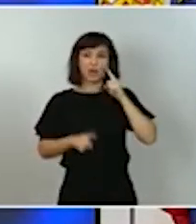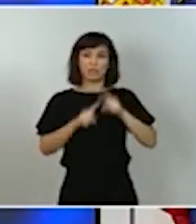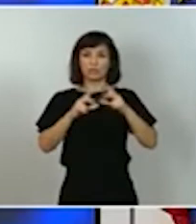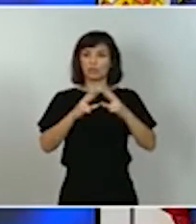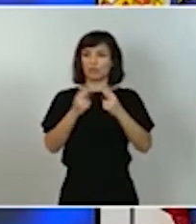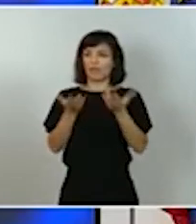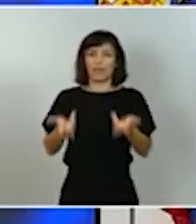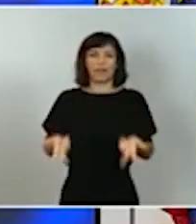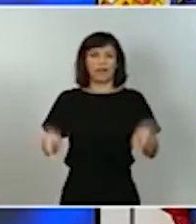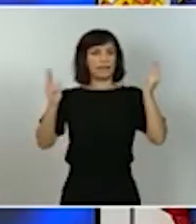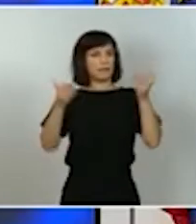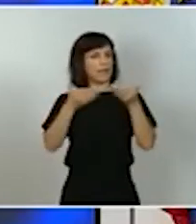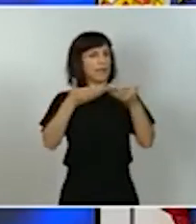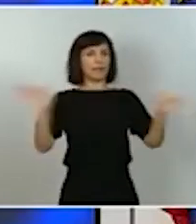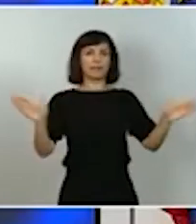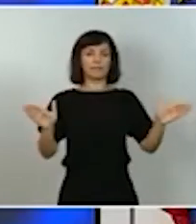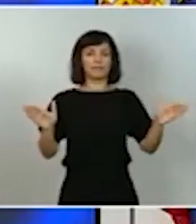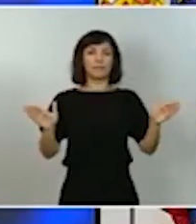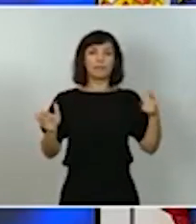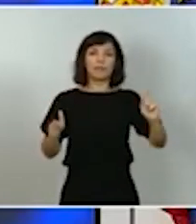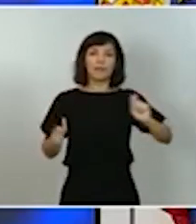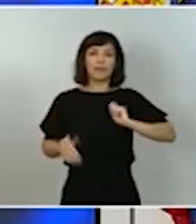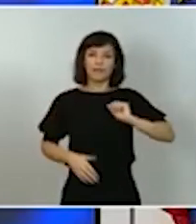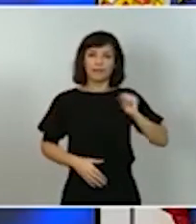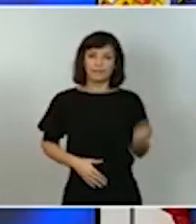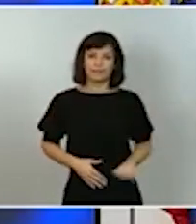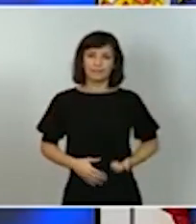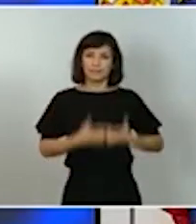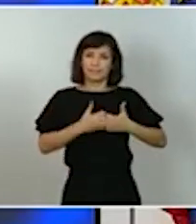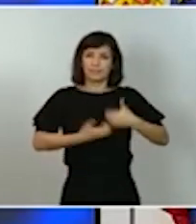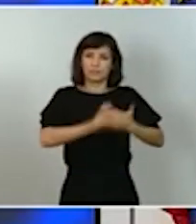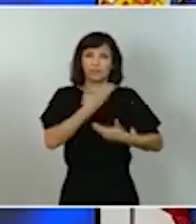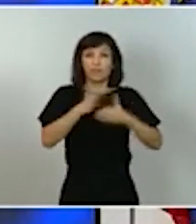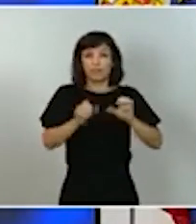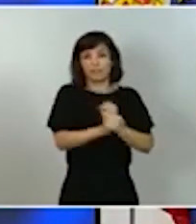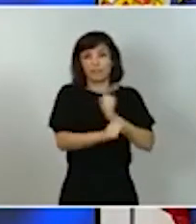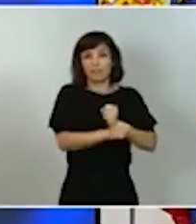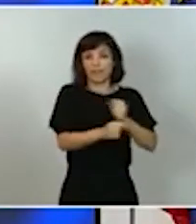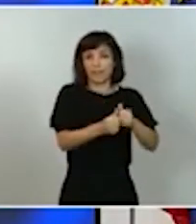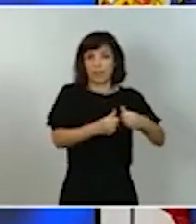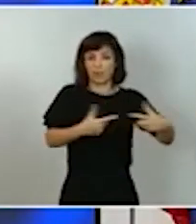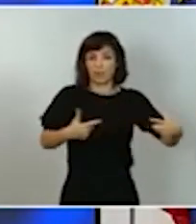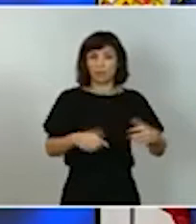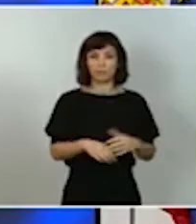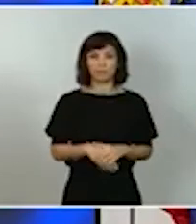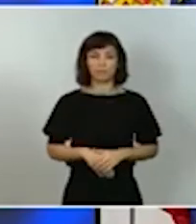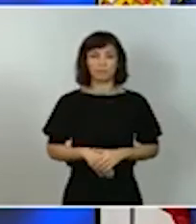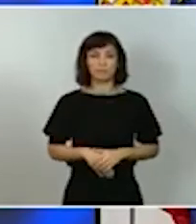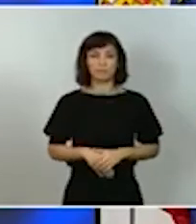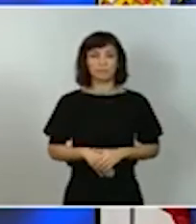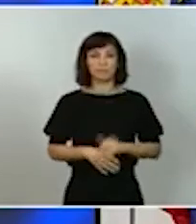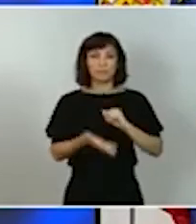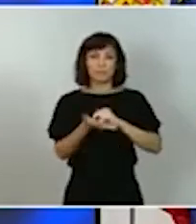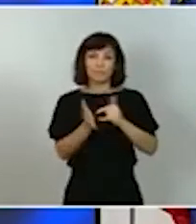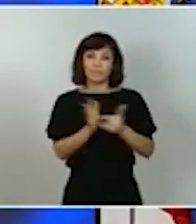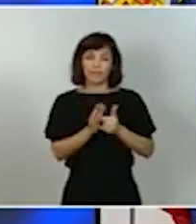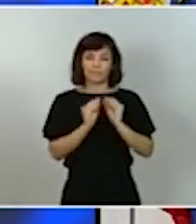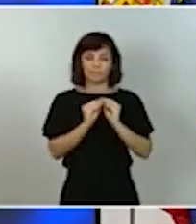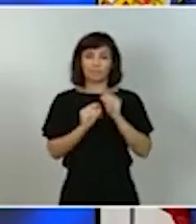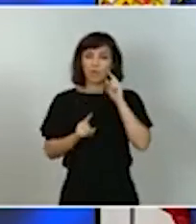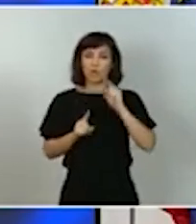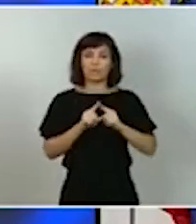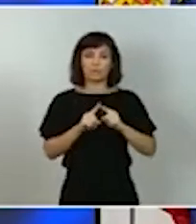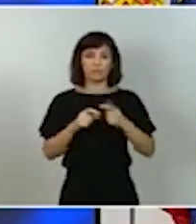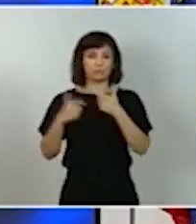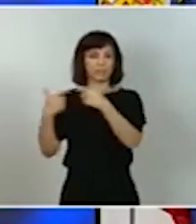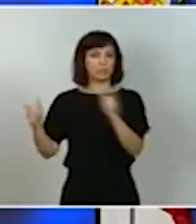es generadora de riqueza de industria y en consecuencia de empleo es preciso impulsar un plan para su revalorización en todos los sectores al